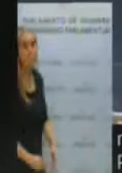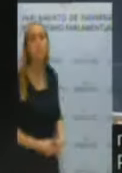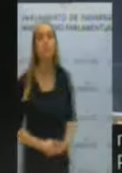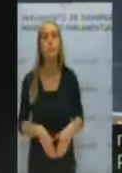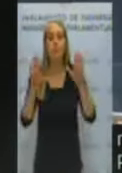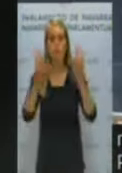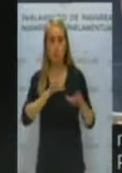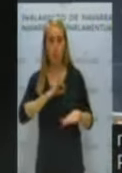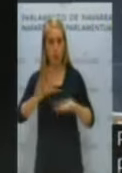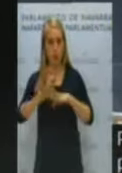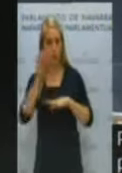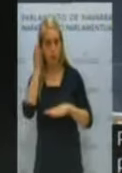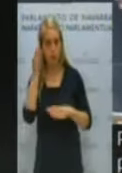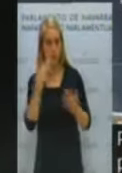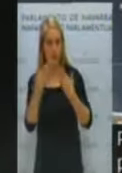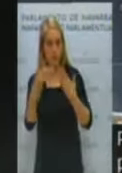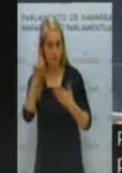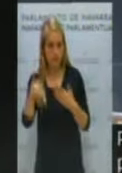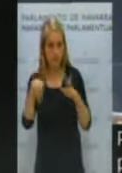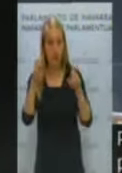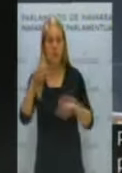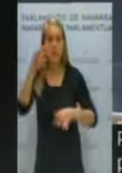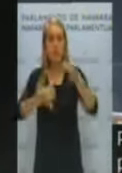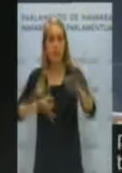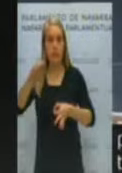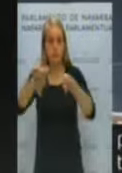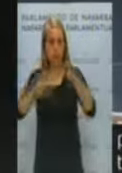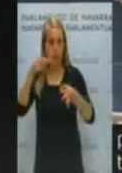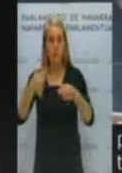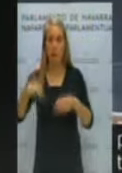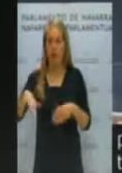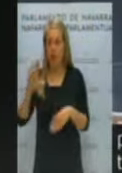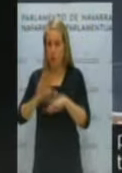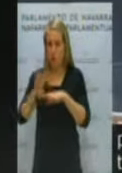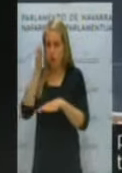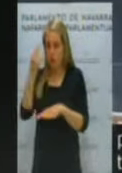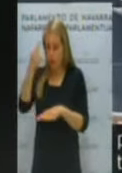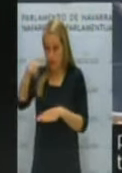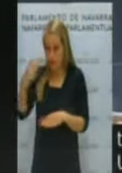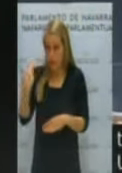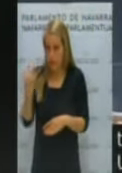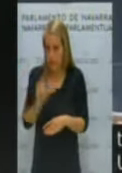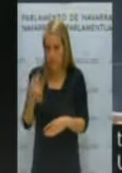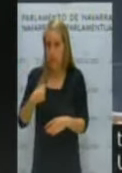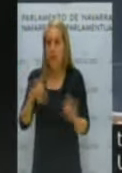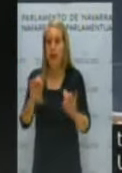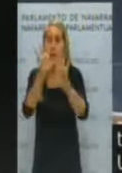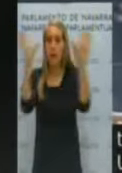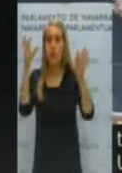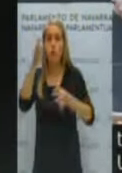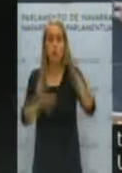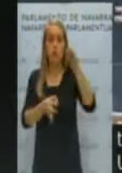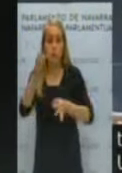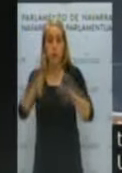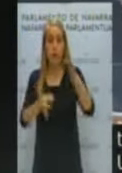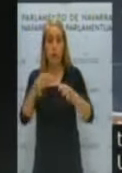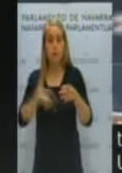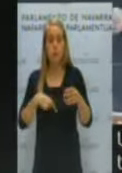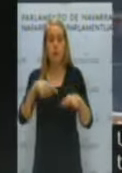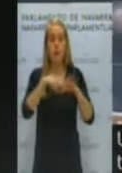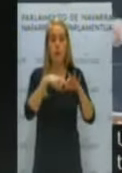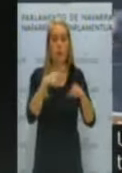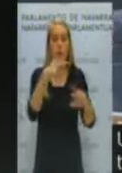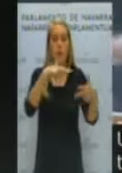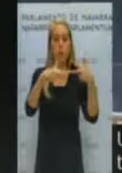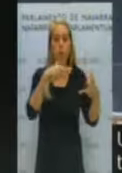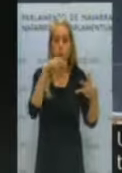hablar también de que hay tribunales, señora consejera, y eso es lo que usted debe aclarar, si es cierto que hay tribunales para plazas en euskera cuyos